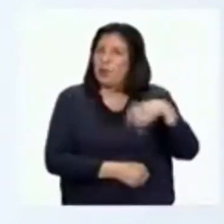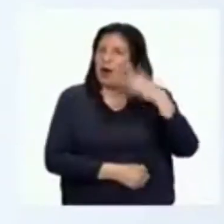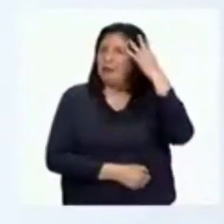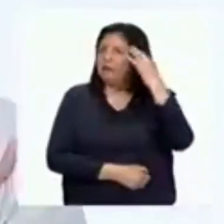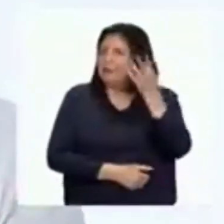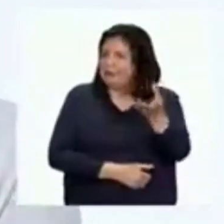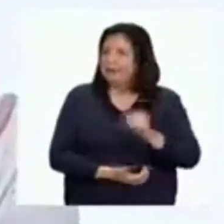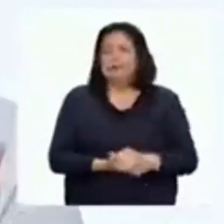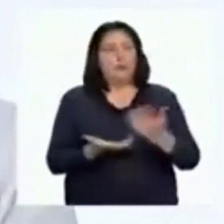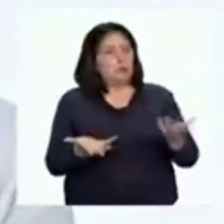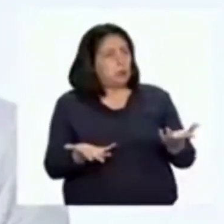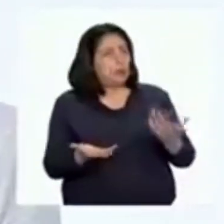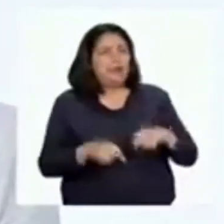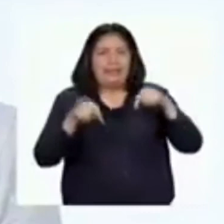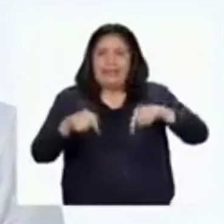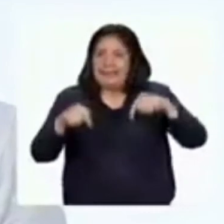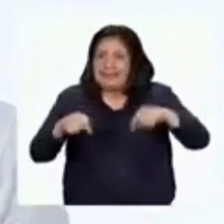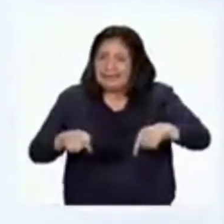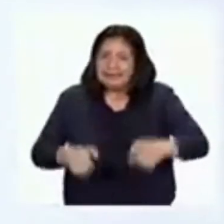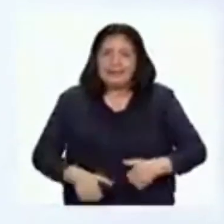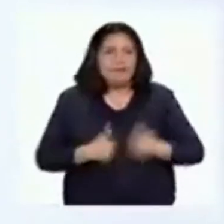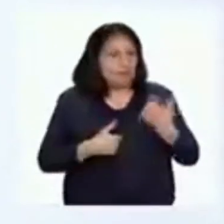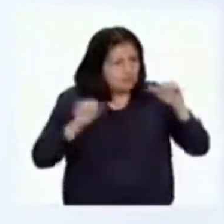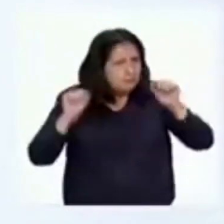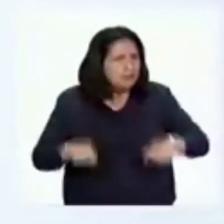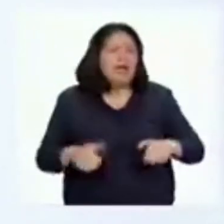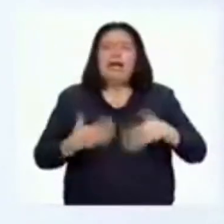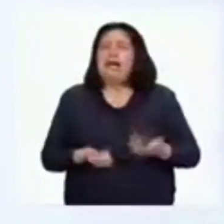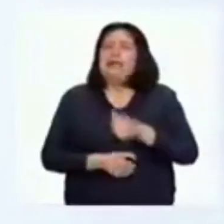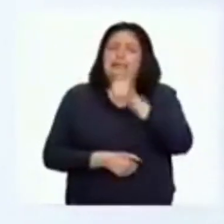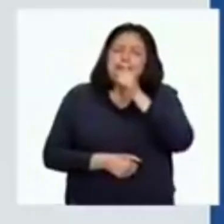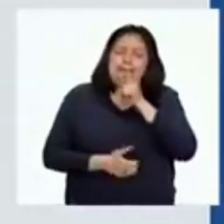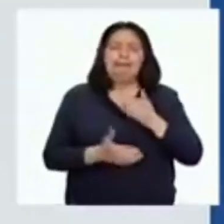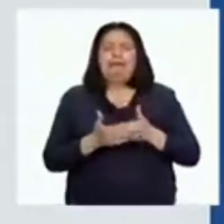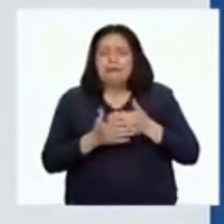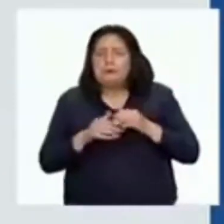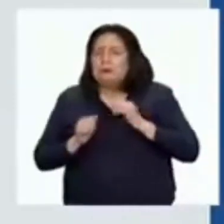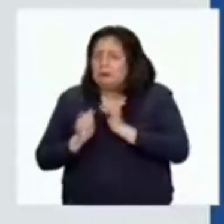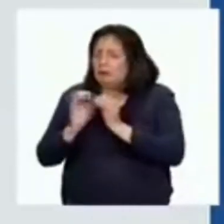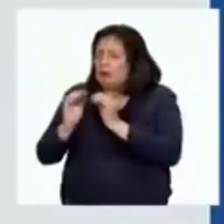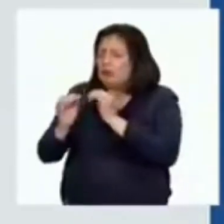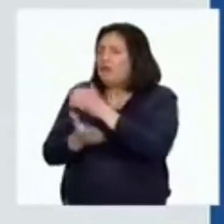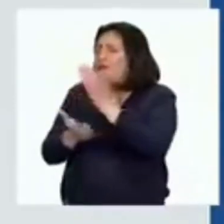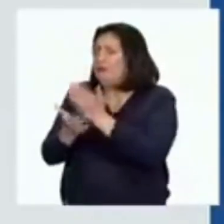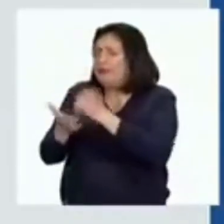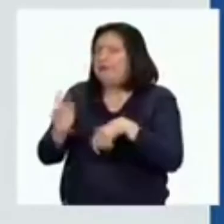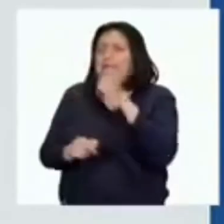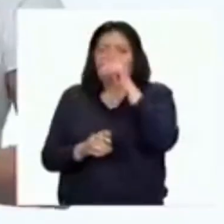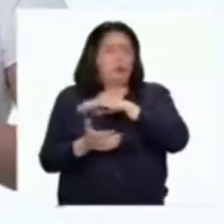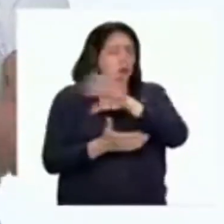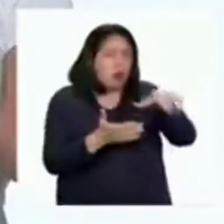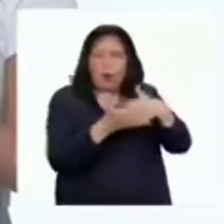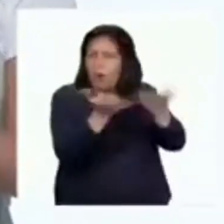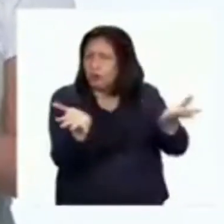experiencia. Todo en este mundo presenta resiliencia. Todos los seres vivos pasamos por muchas dificultades.